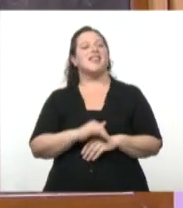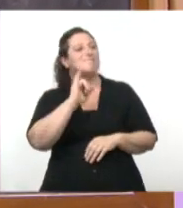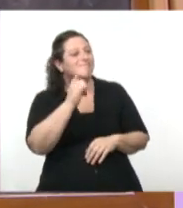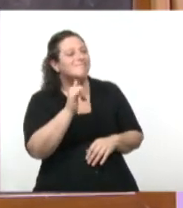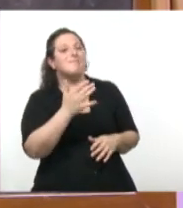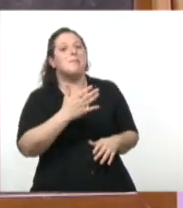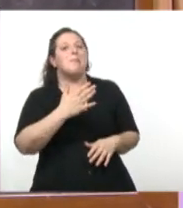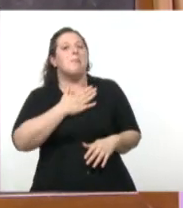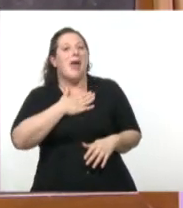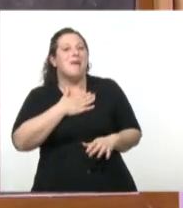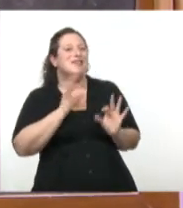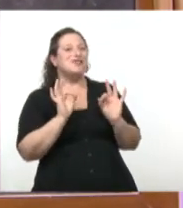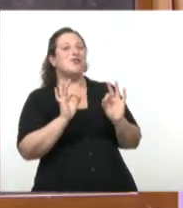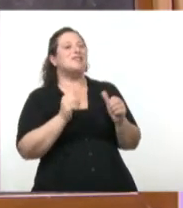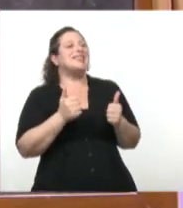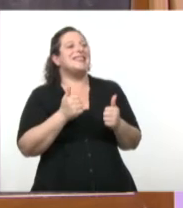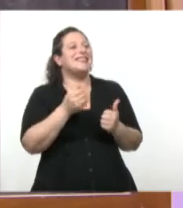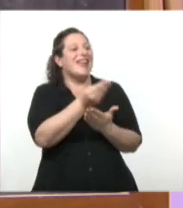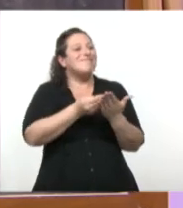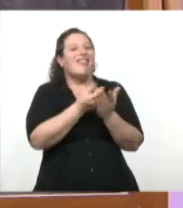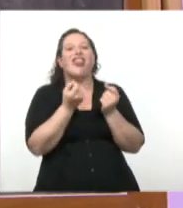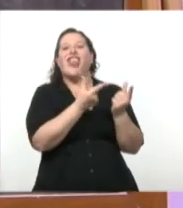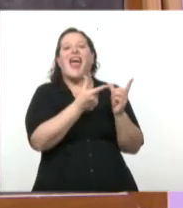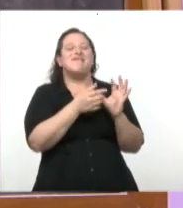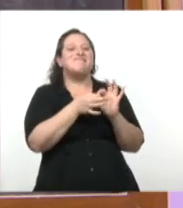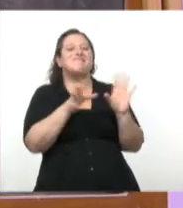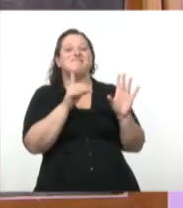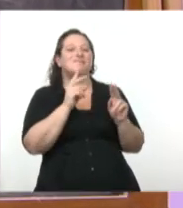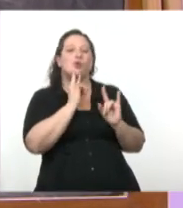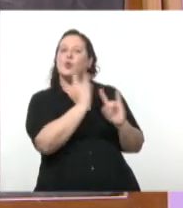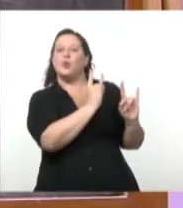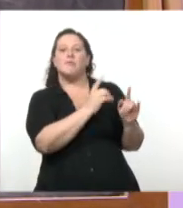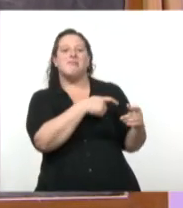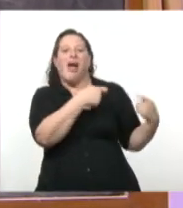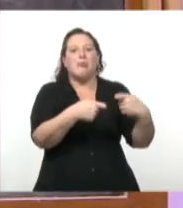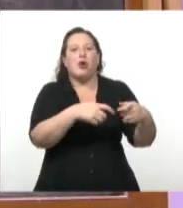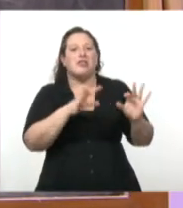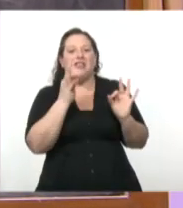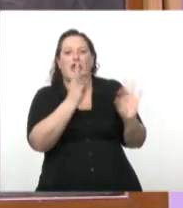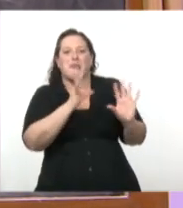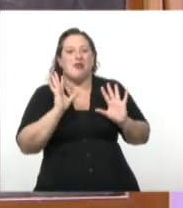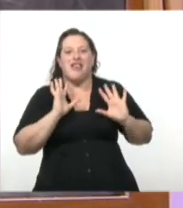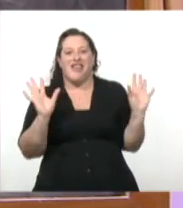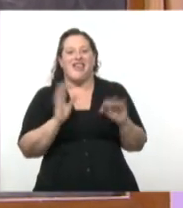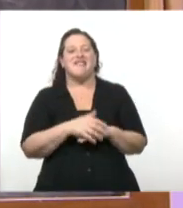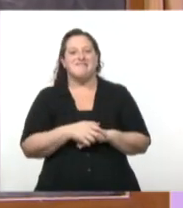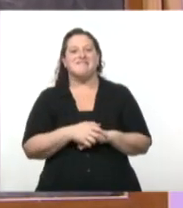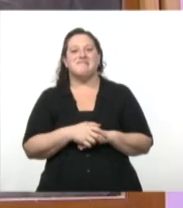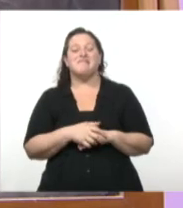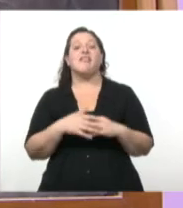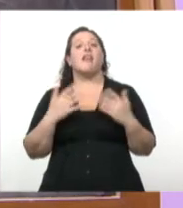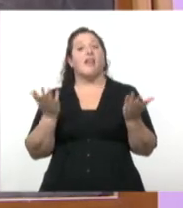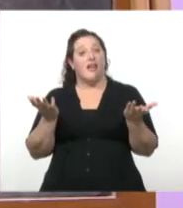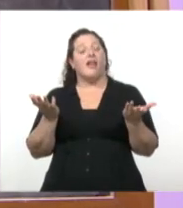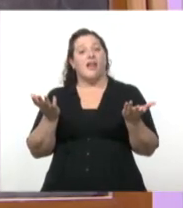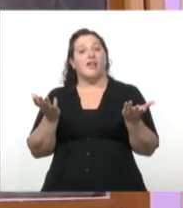si hubieran sido más precisas. concretas. Porque le daban ese espacio para crear sus dibujos y para crear su historia. Perfecto. Entonces vamos